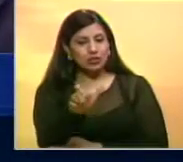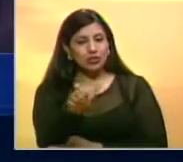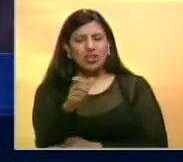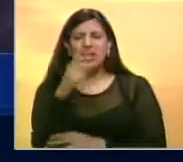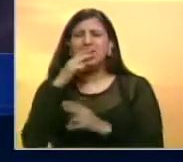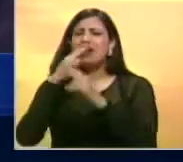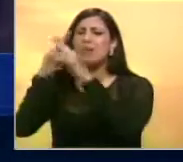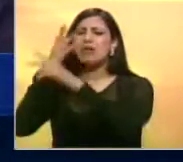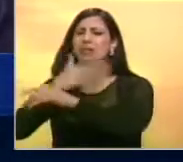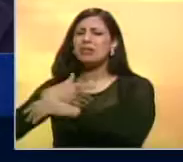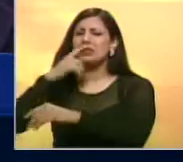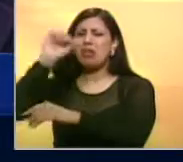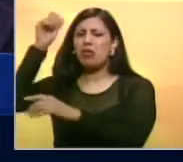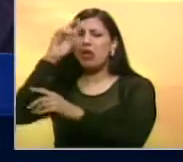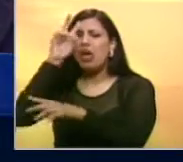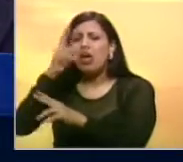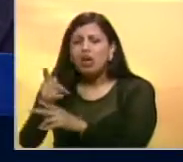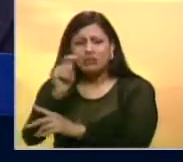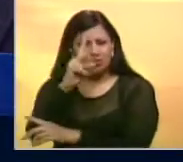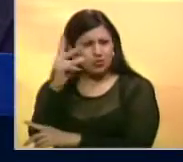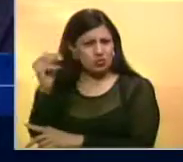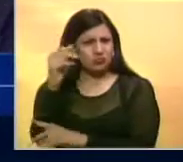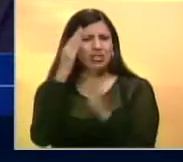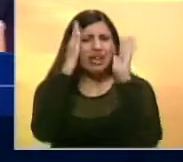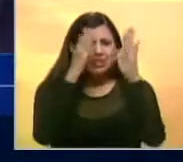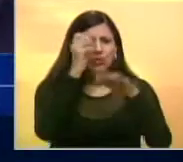no le responda al Ejecutivo, que no se le arrodilla ningún poder.